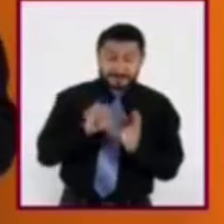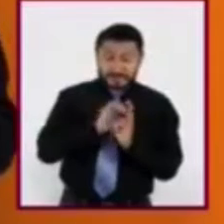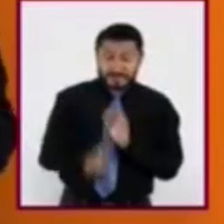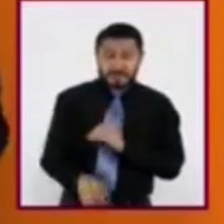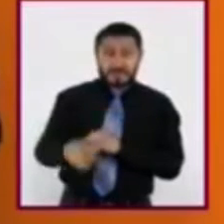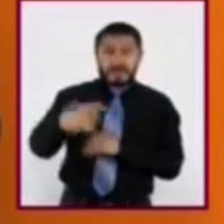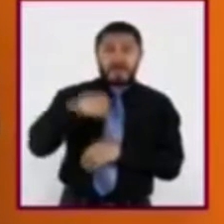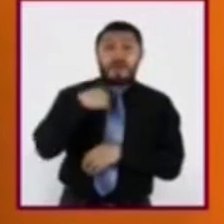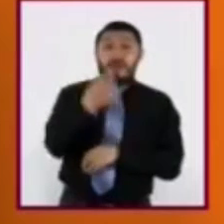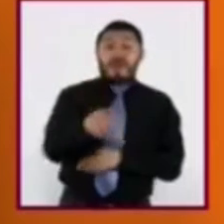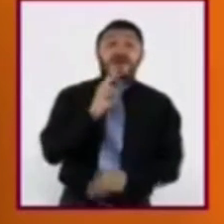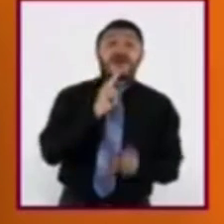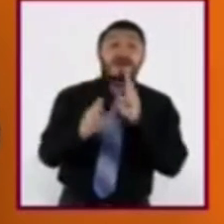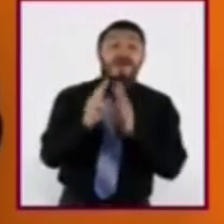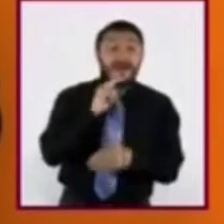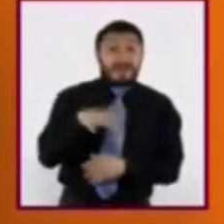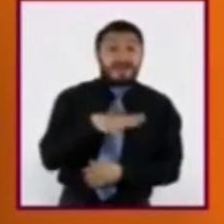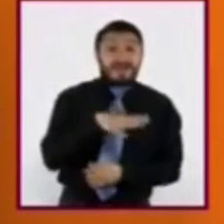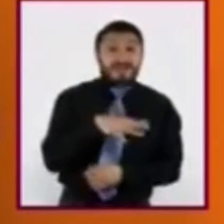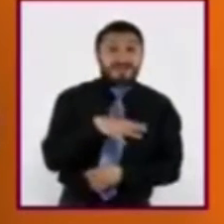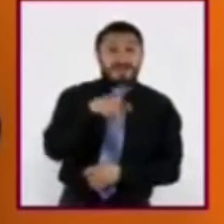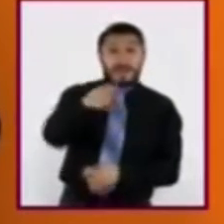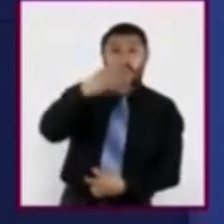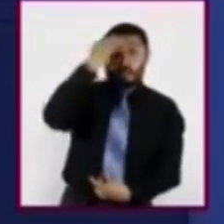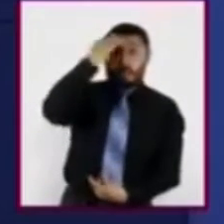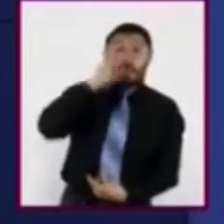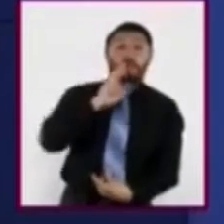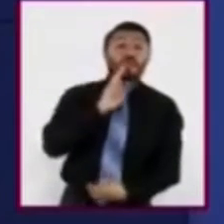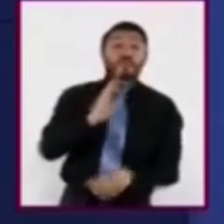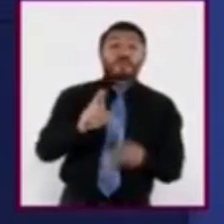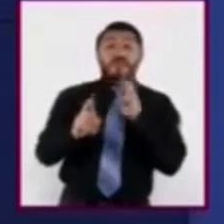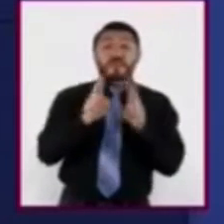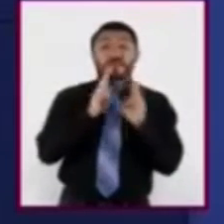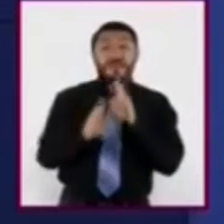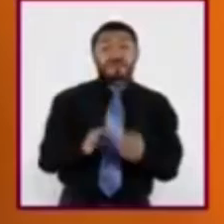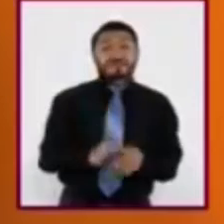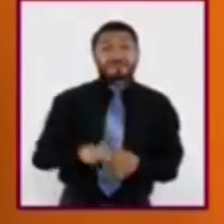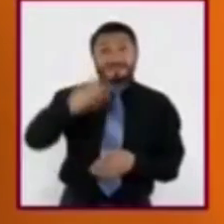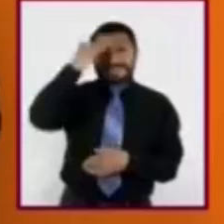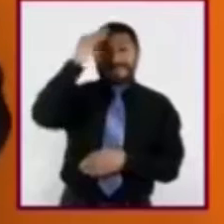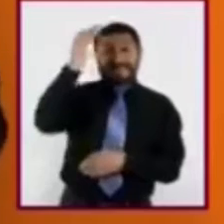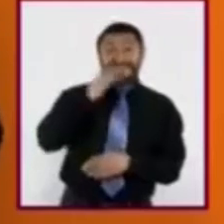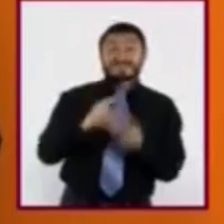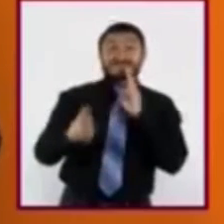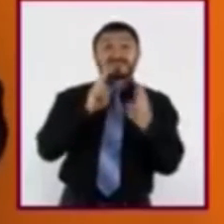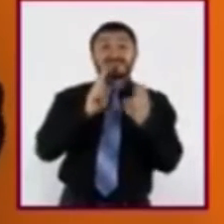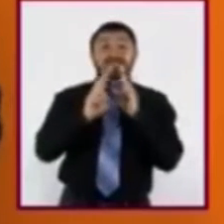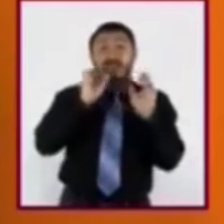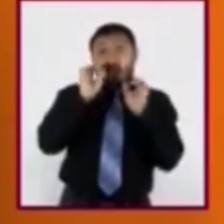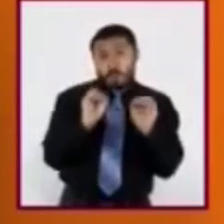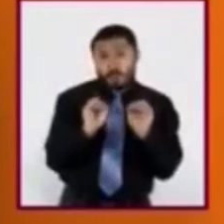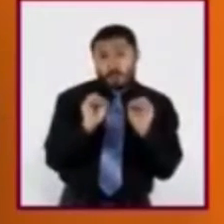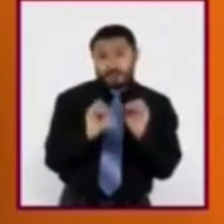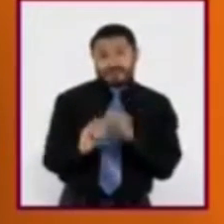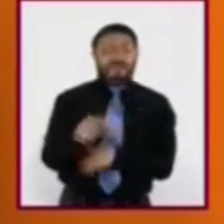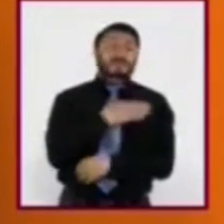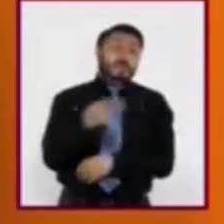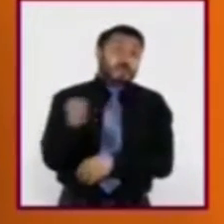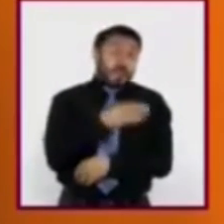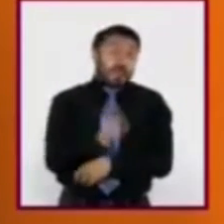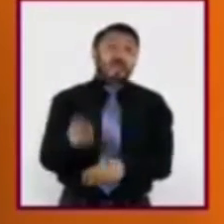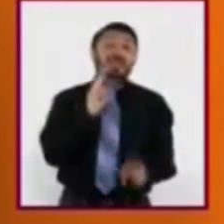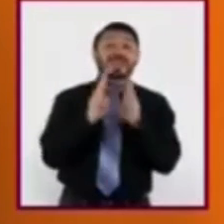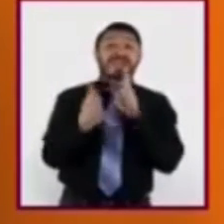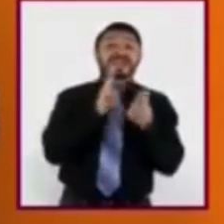noticias? ¿Supiste la noticia? ¡Qué terrible noticia! O por el contrario, ¡qué buena noticia!